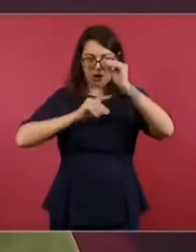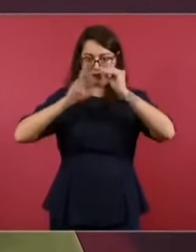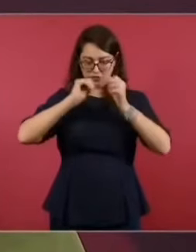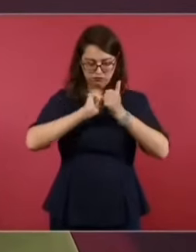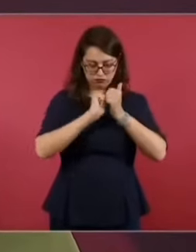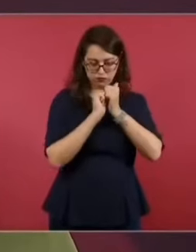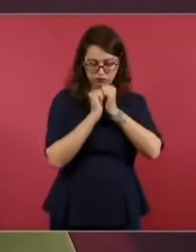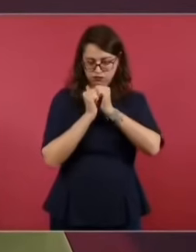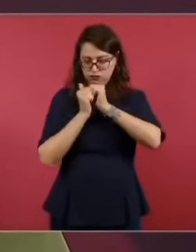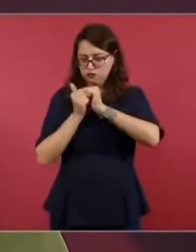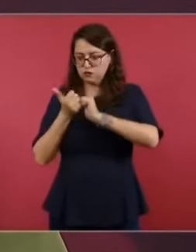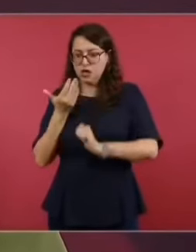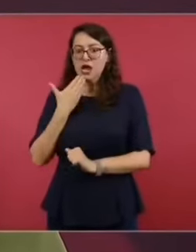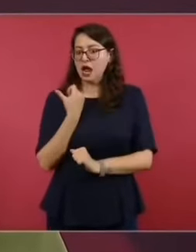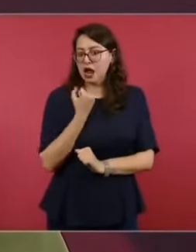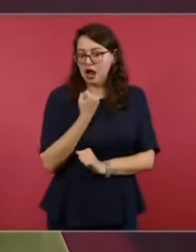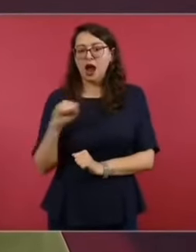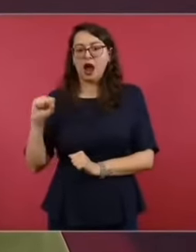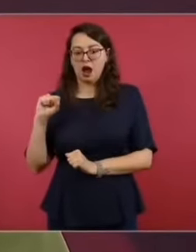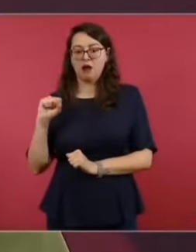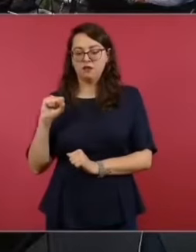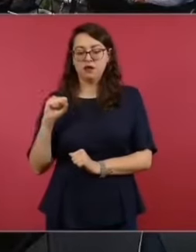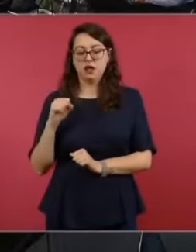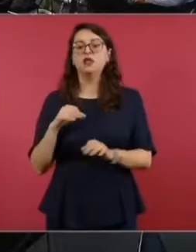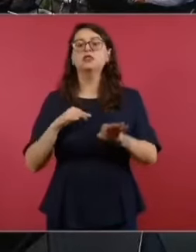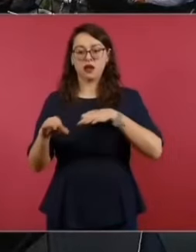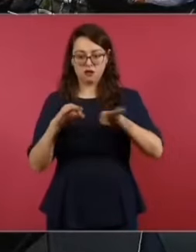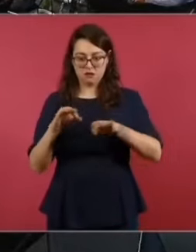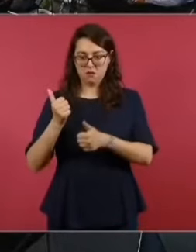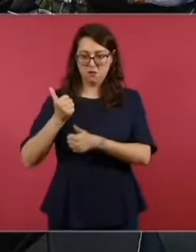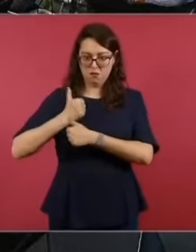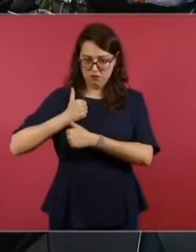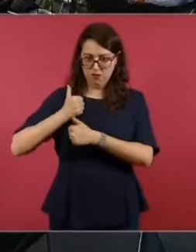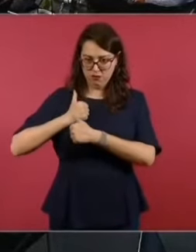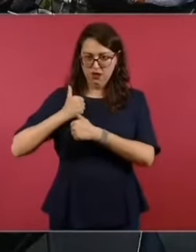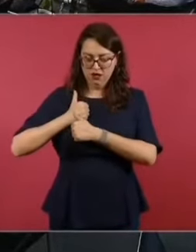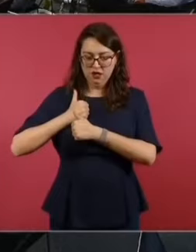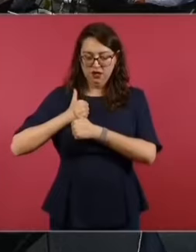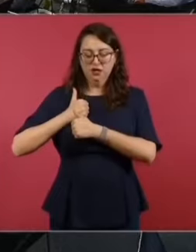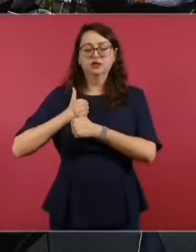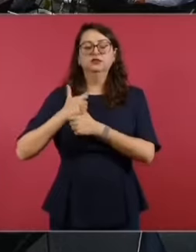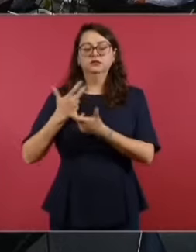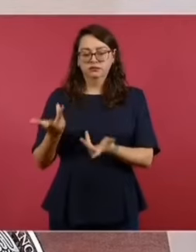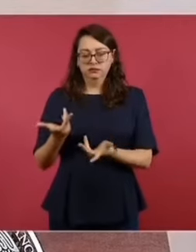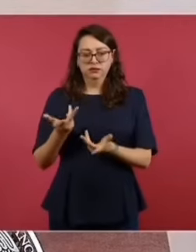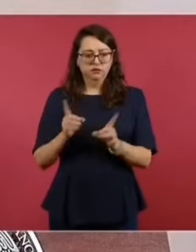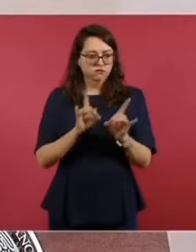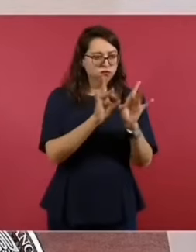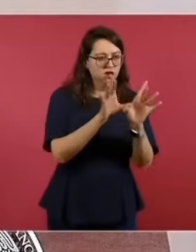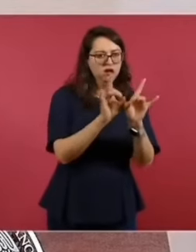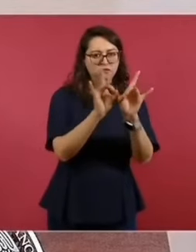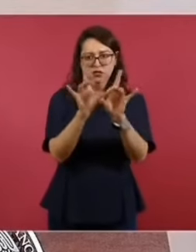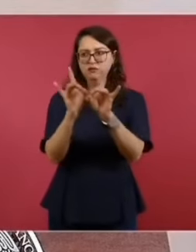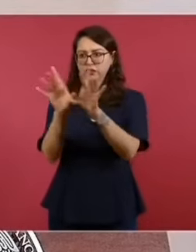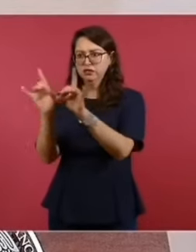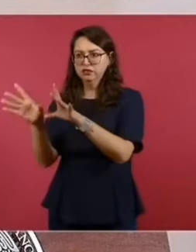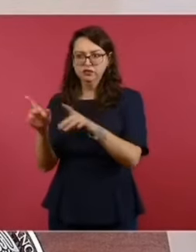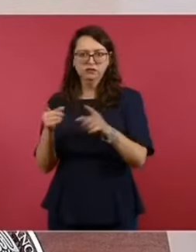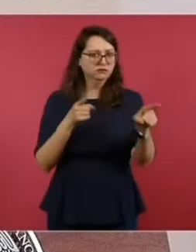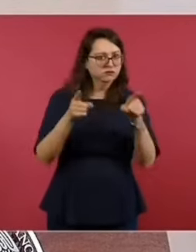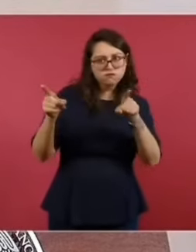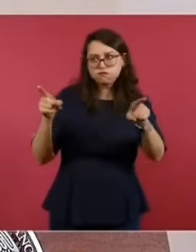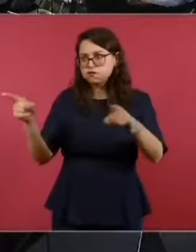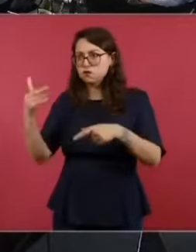adiestrando en lo que va a ser su función y vaya resolviendo diferentes circunstancias que se requieren dentro